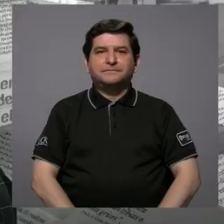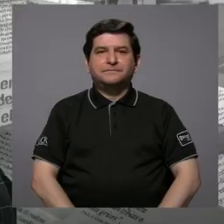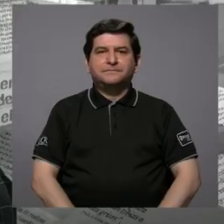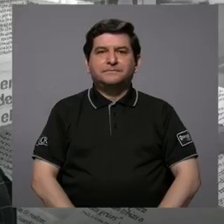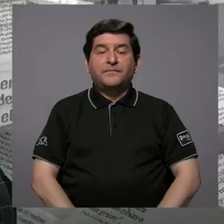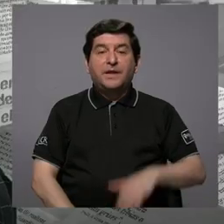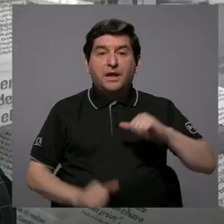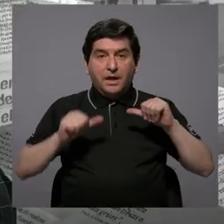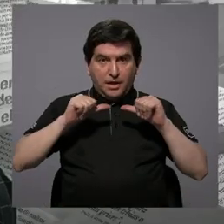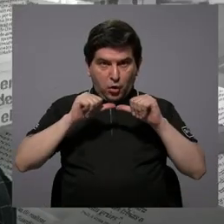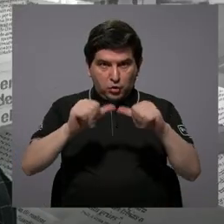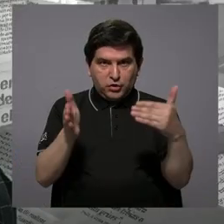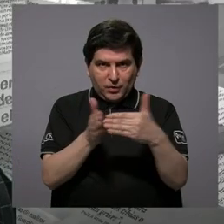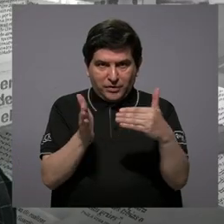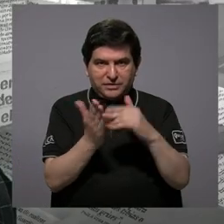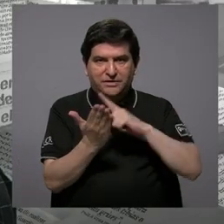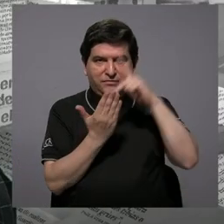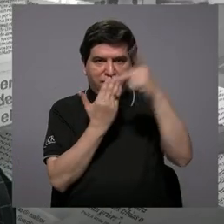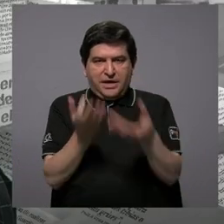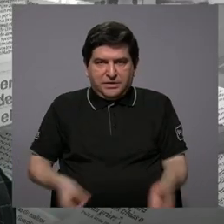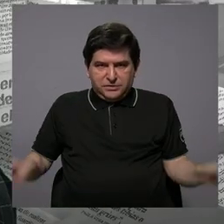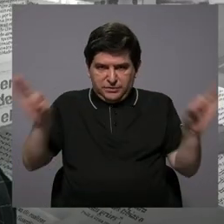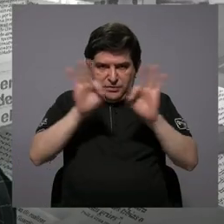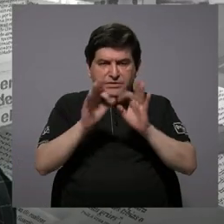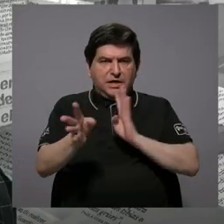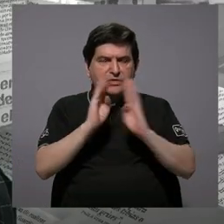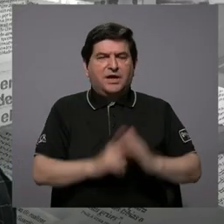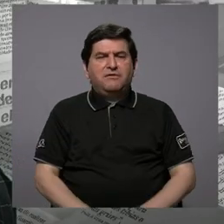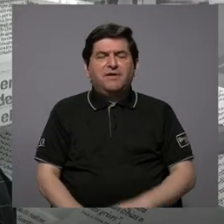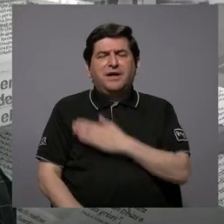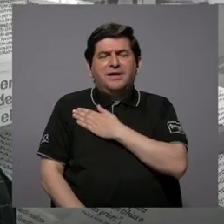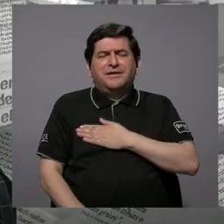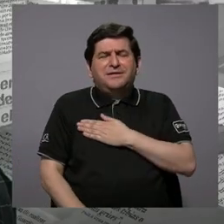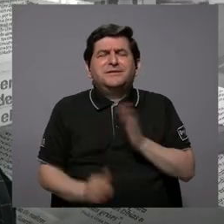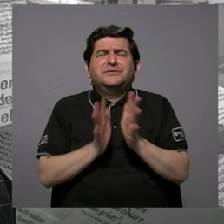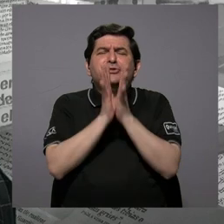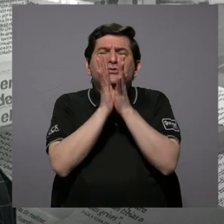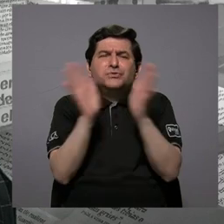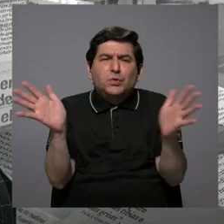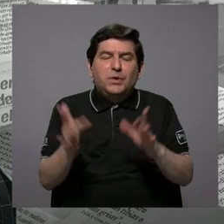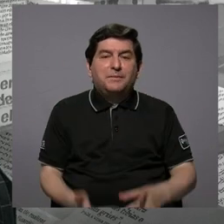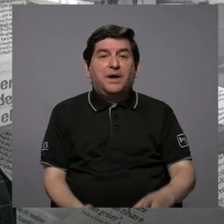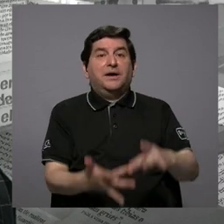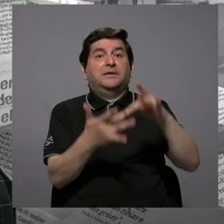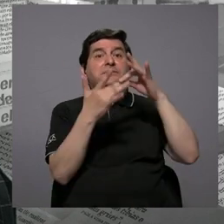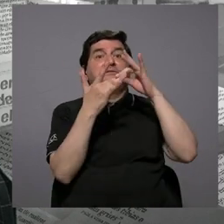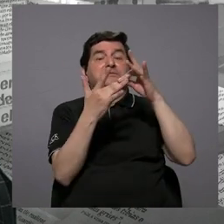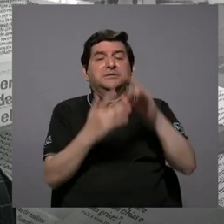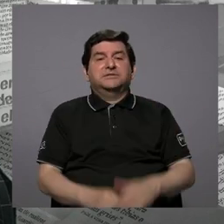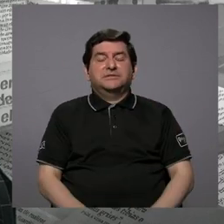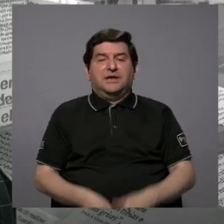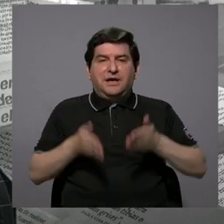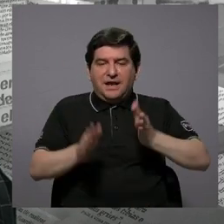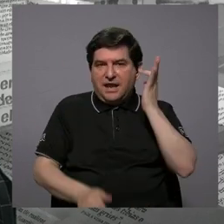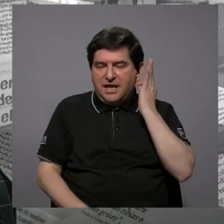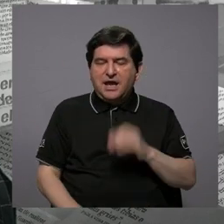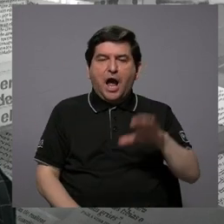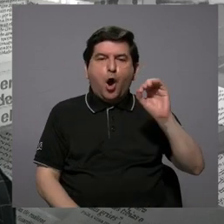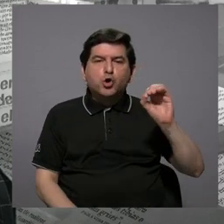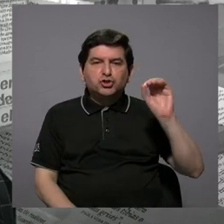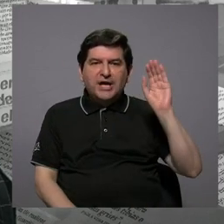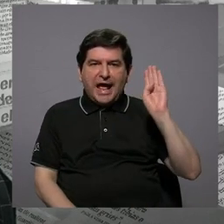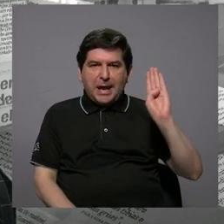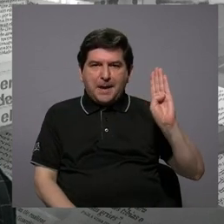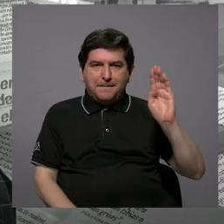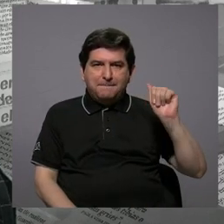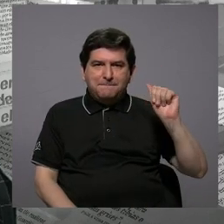Estamos de regreso con lo que importa, hablando sobre la disculpa pública y específicamente con la hija de Don Oscar Bakit,